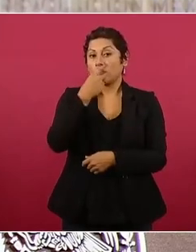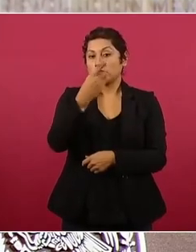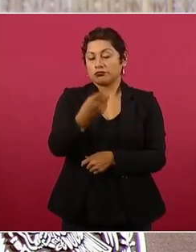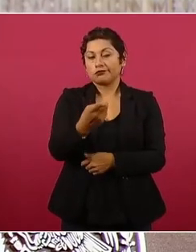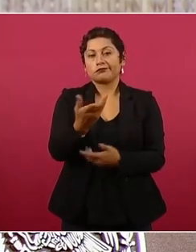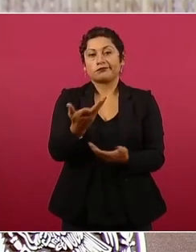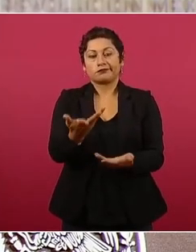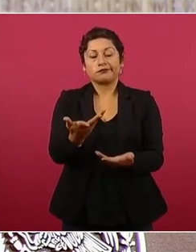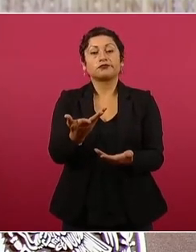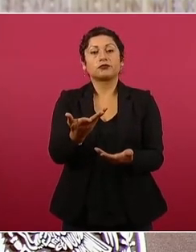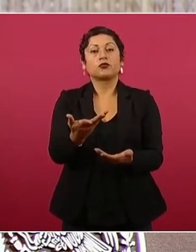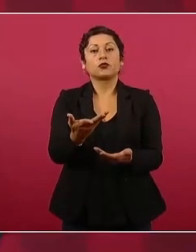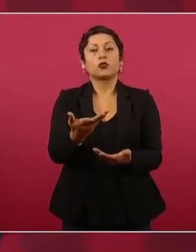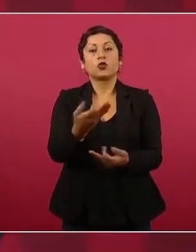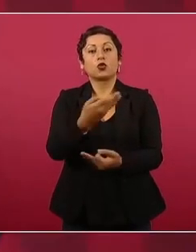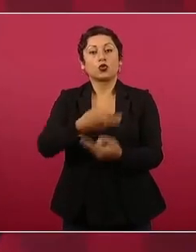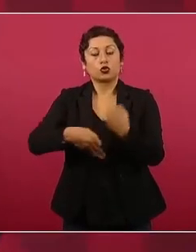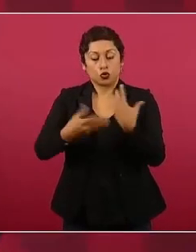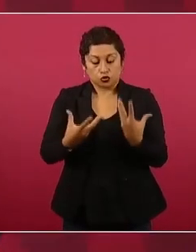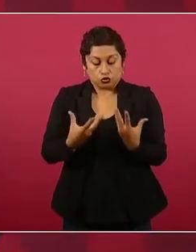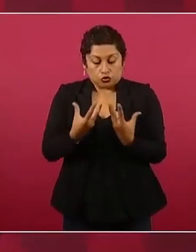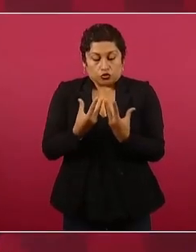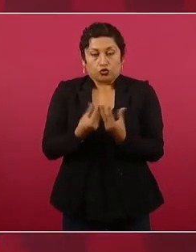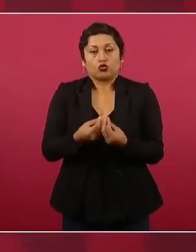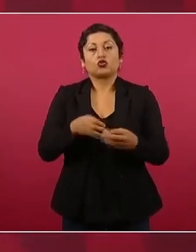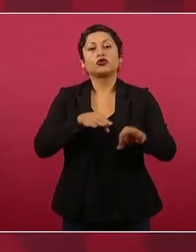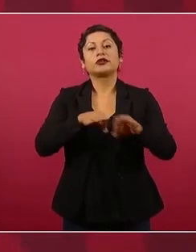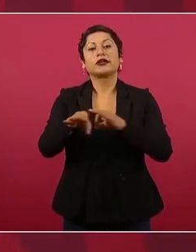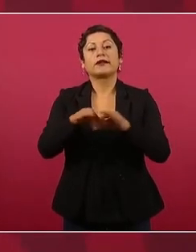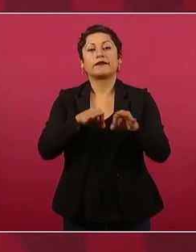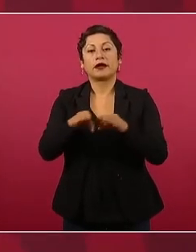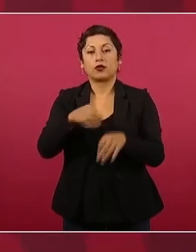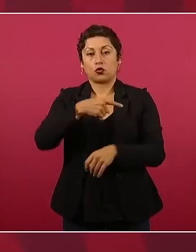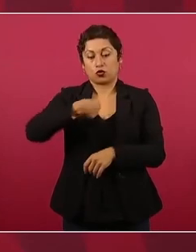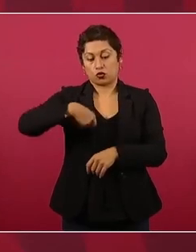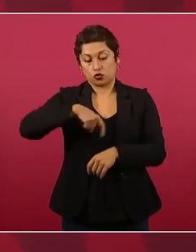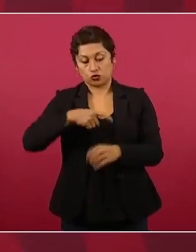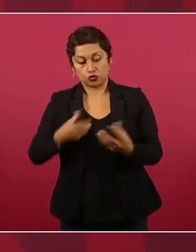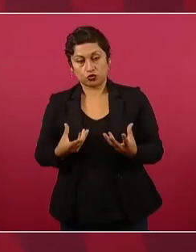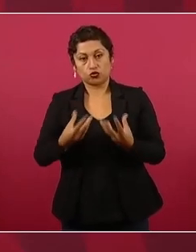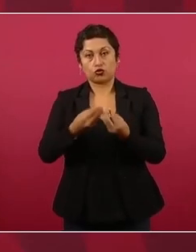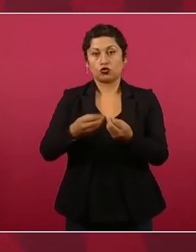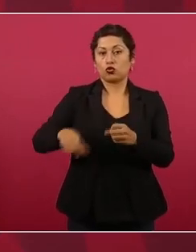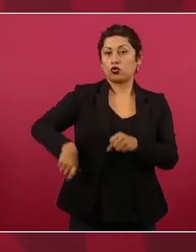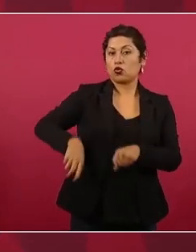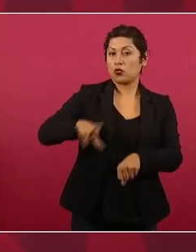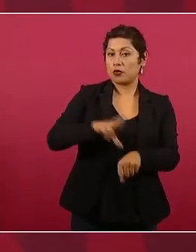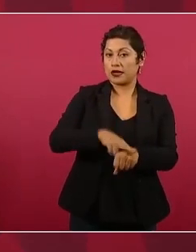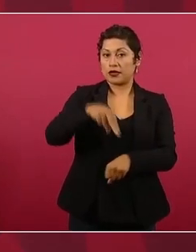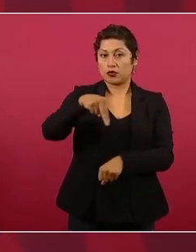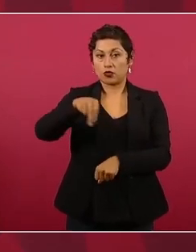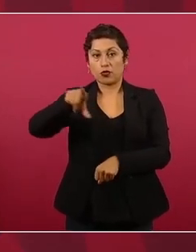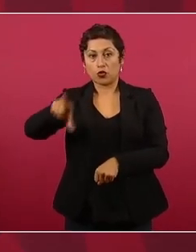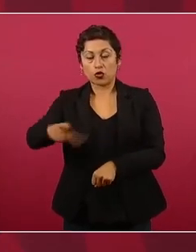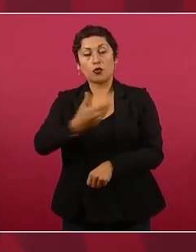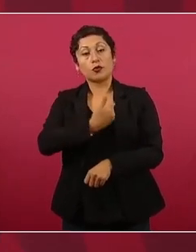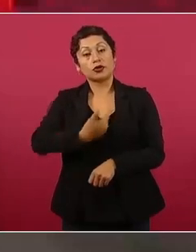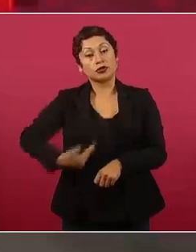coordinada con el gobernador de Nuevo León, con presidentes municipales,